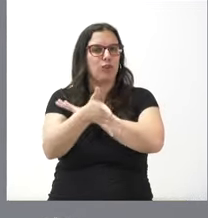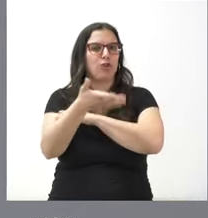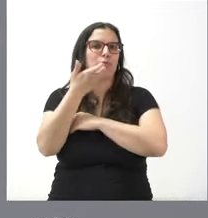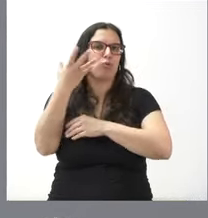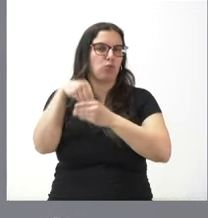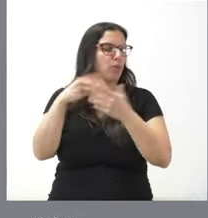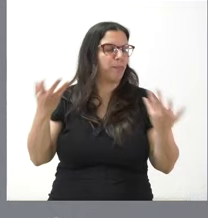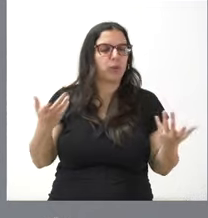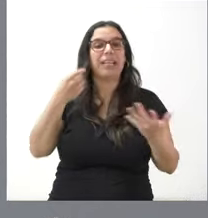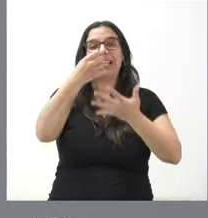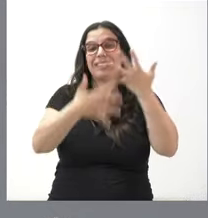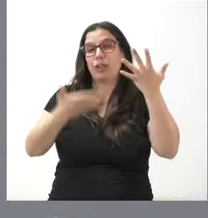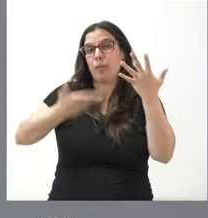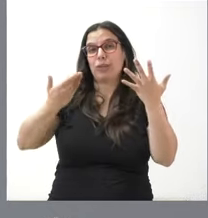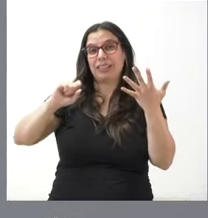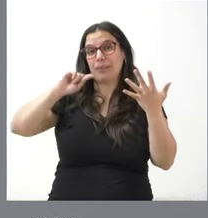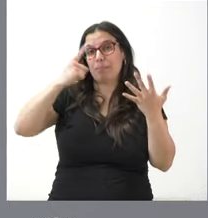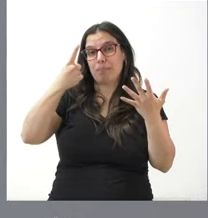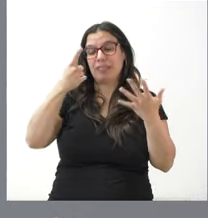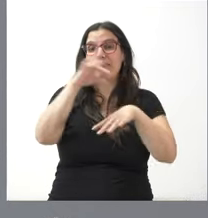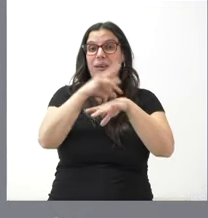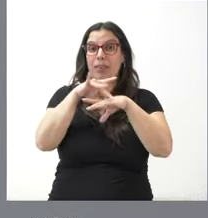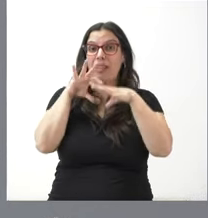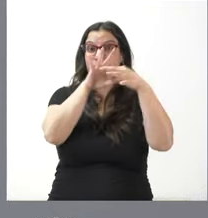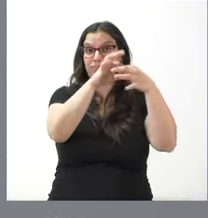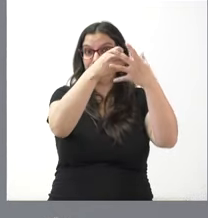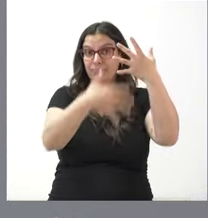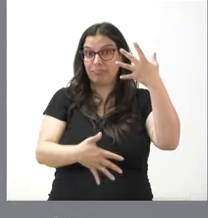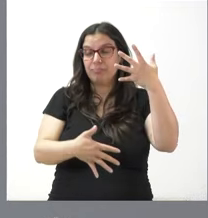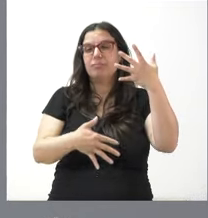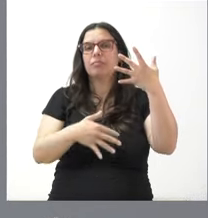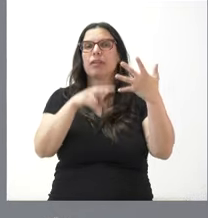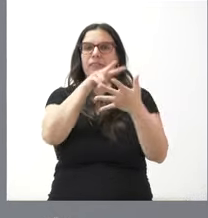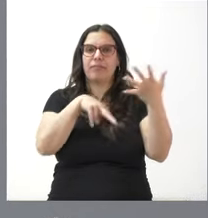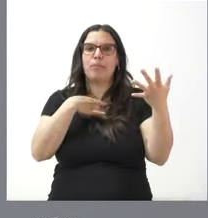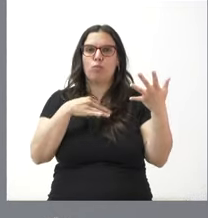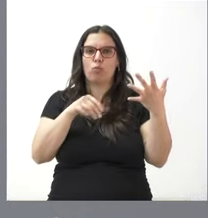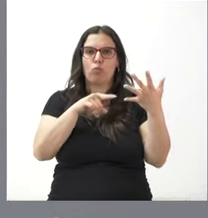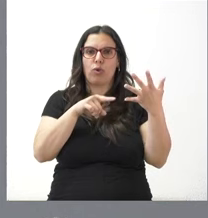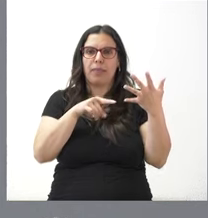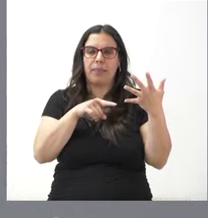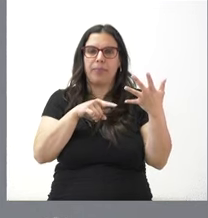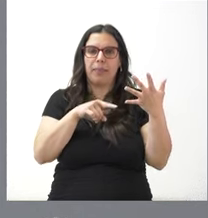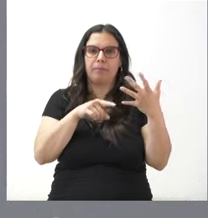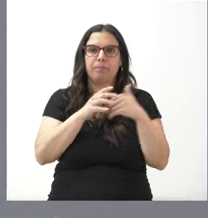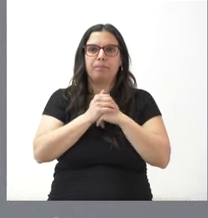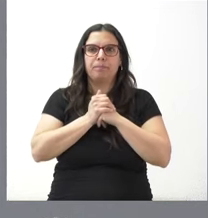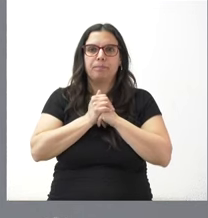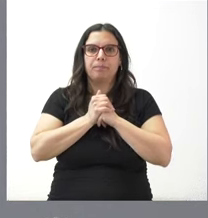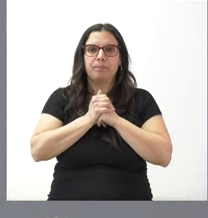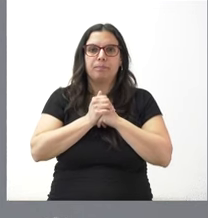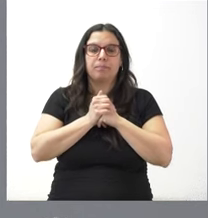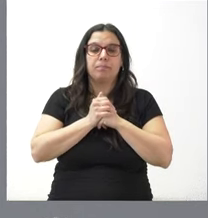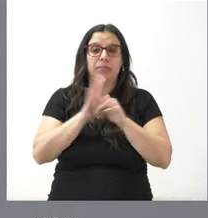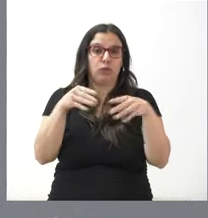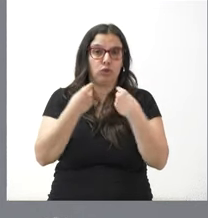ustedes el listado más importante de las enfermedades que se ven afectadas por este tipo de medicamentos con estos 55